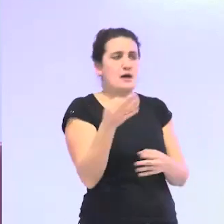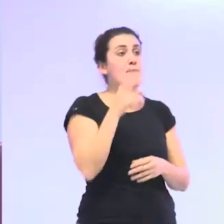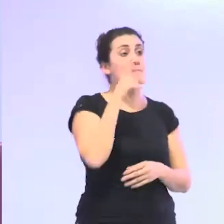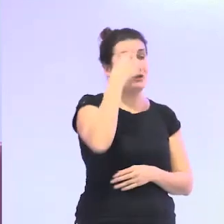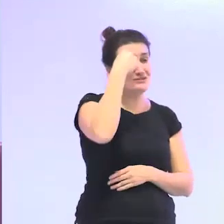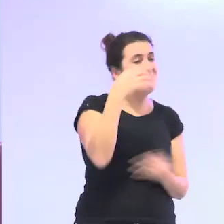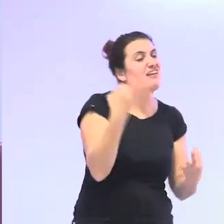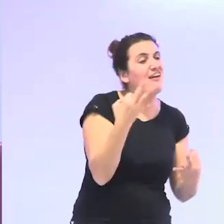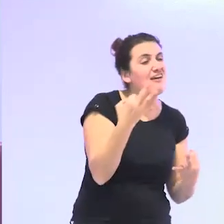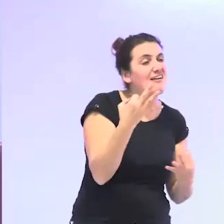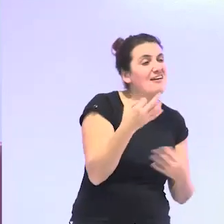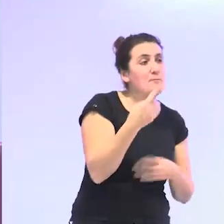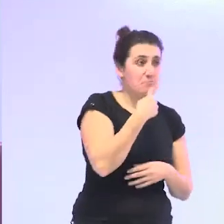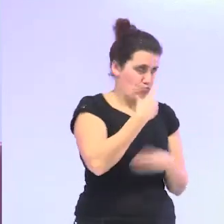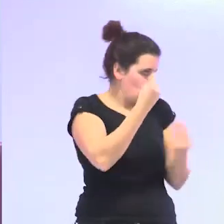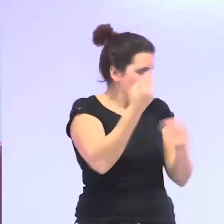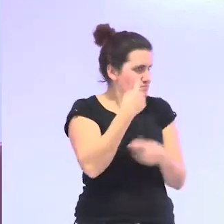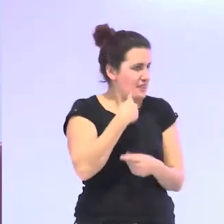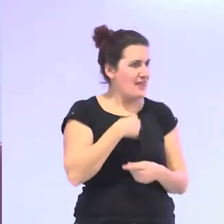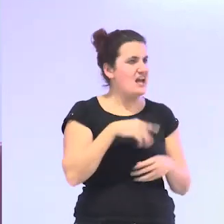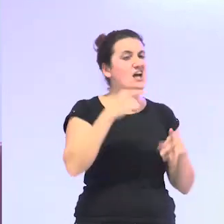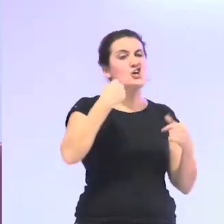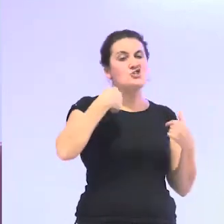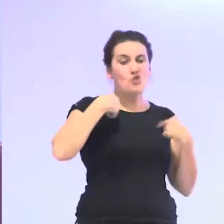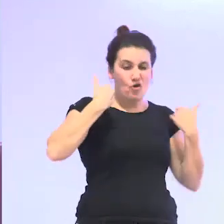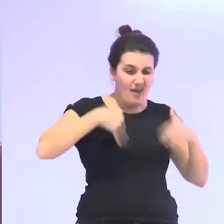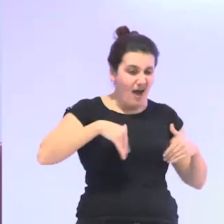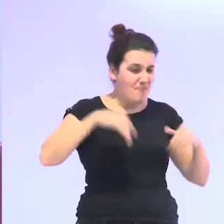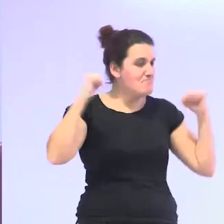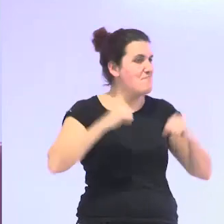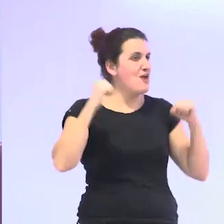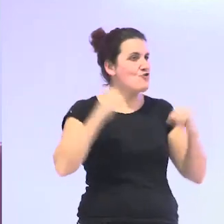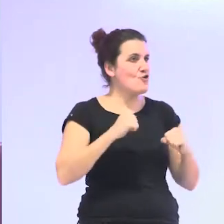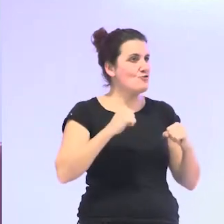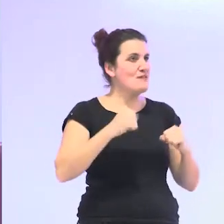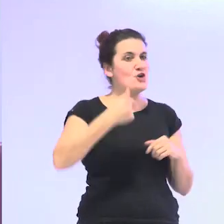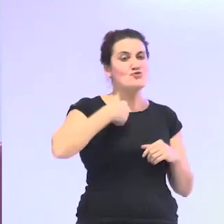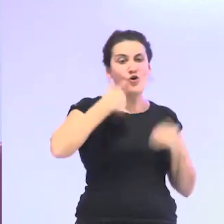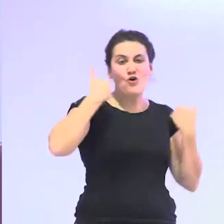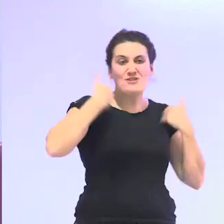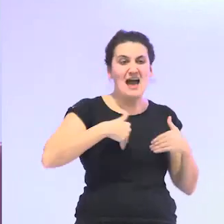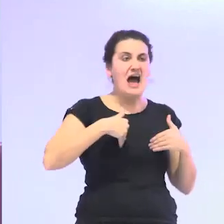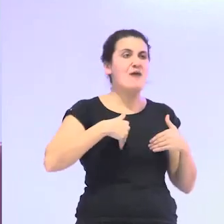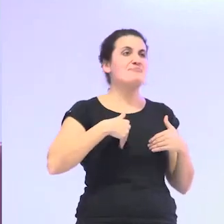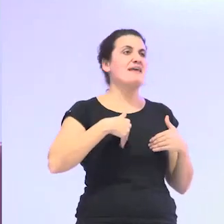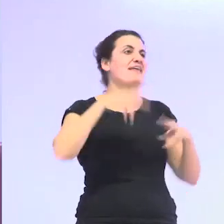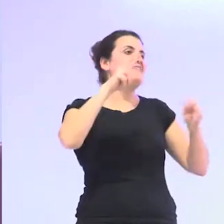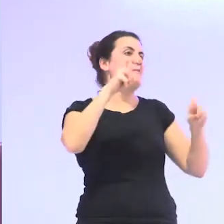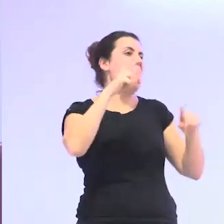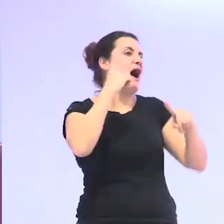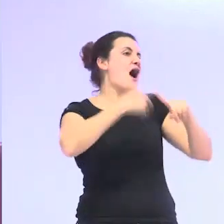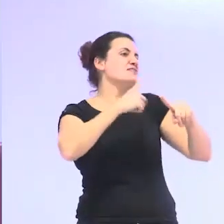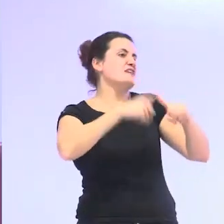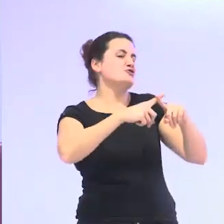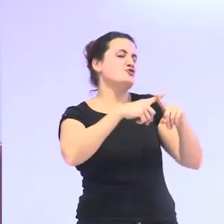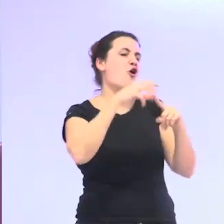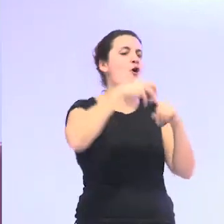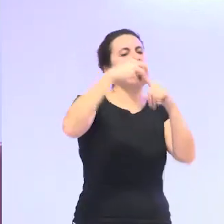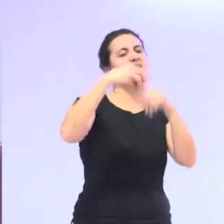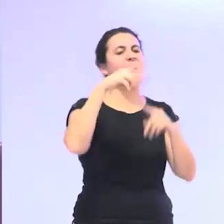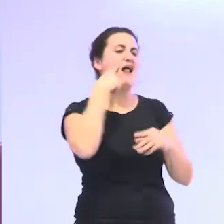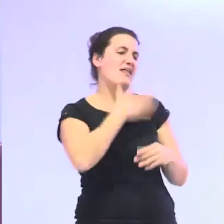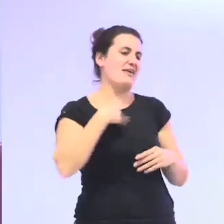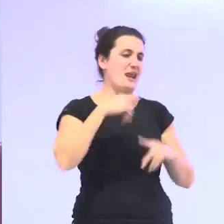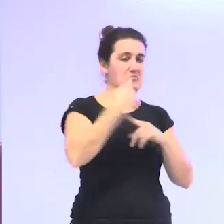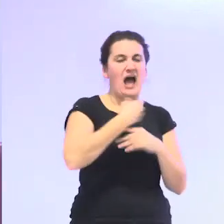sabes lo que te digo me decían muchas que como ya soy mayor y ya no estoy en la erótica patriarcal ahora me importa